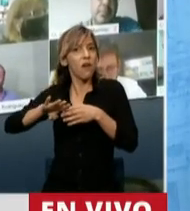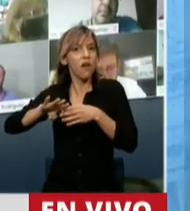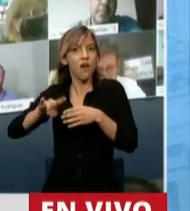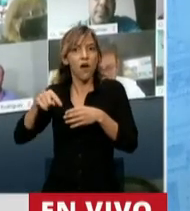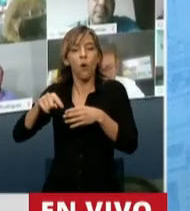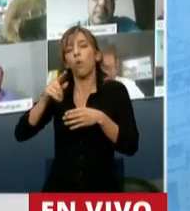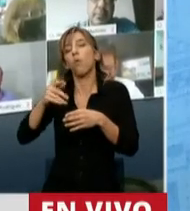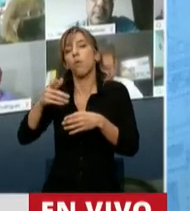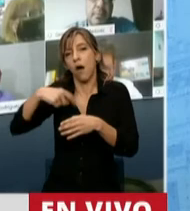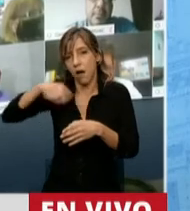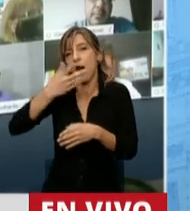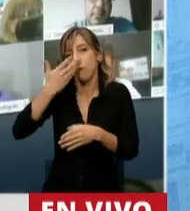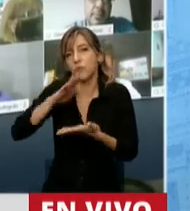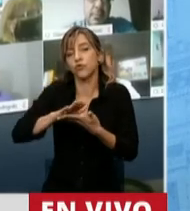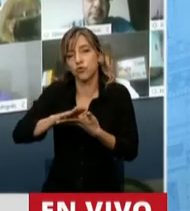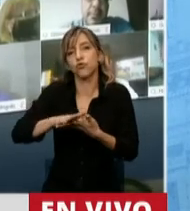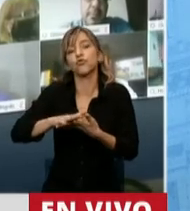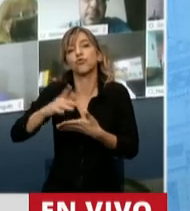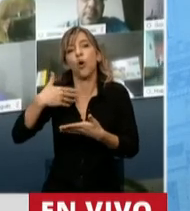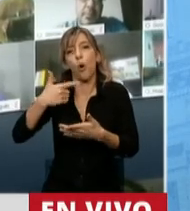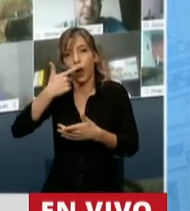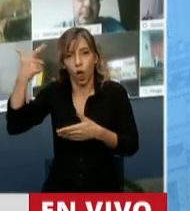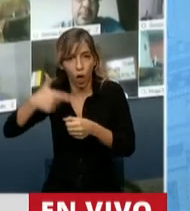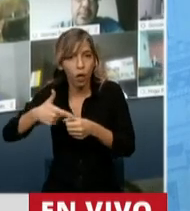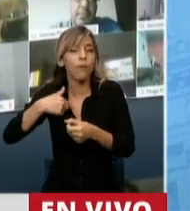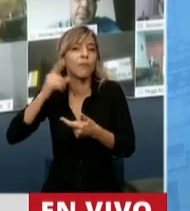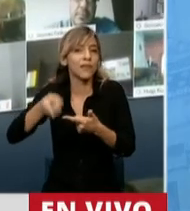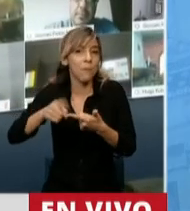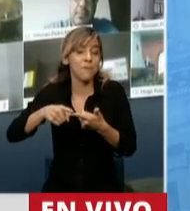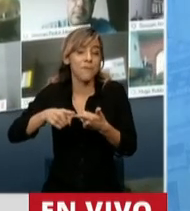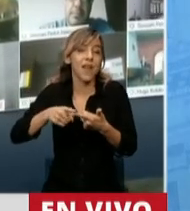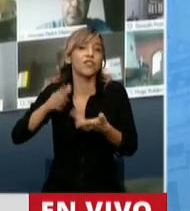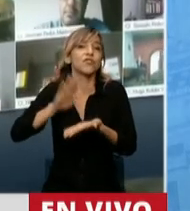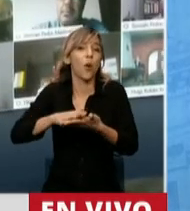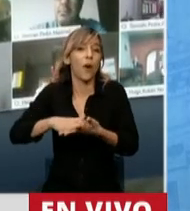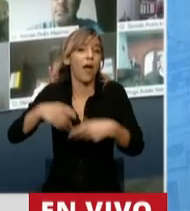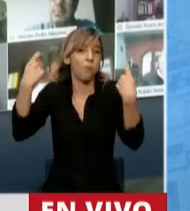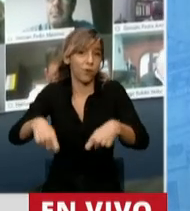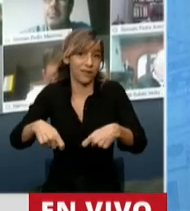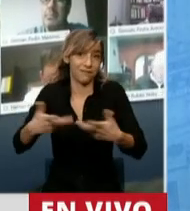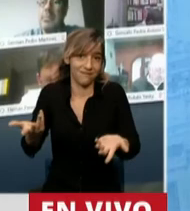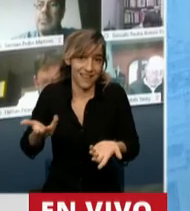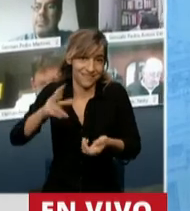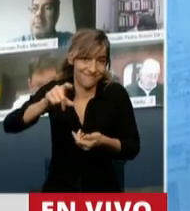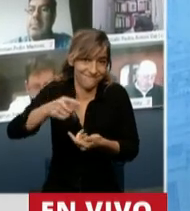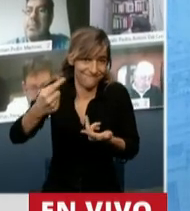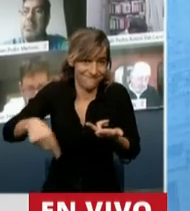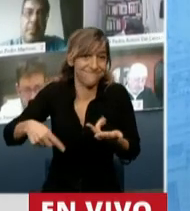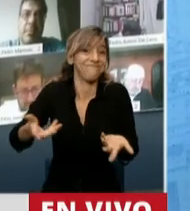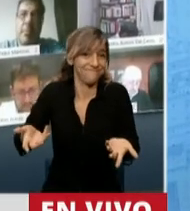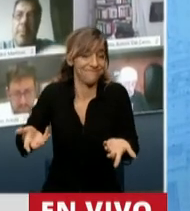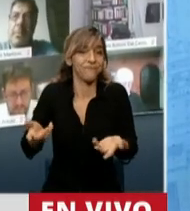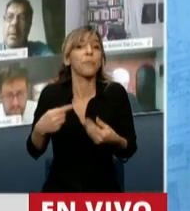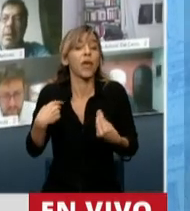el tema del combustible, pero también con el tema de las apuestas. Se reduce en definitiva el interés de un 3